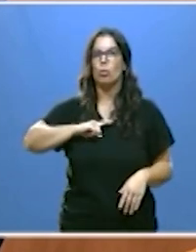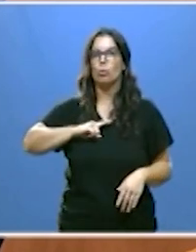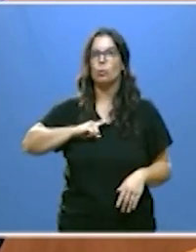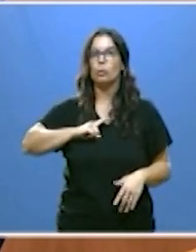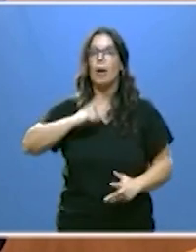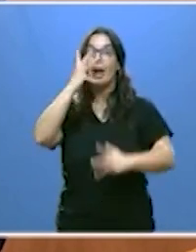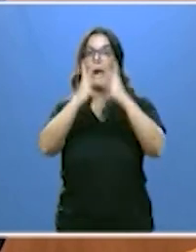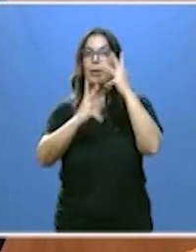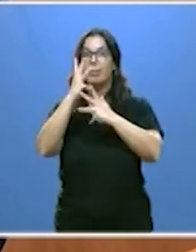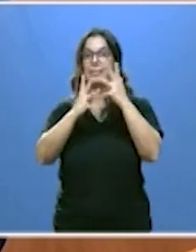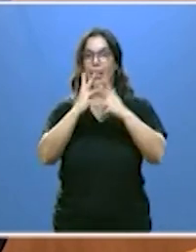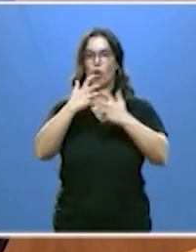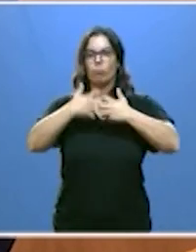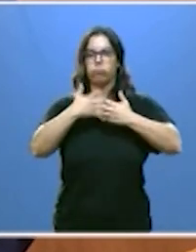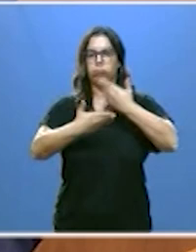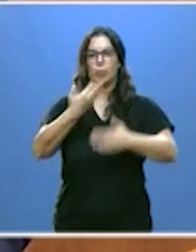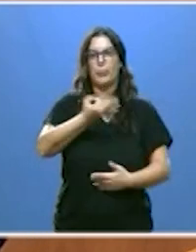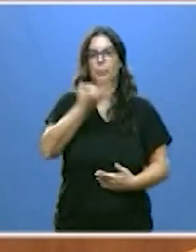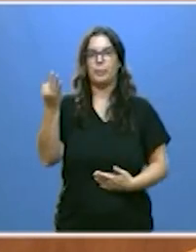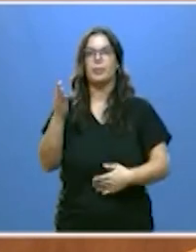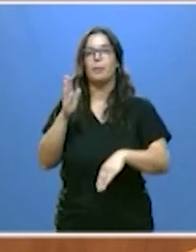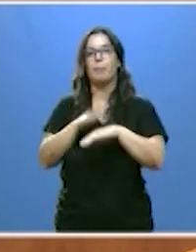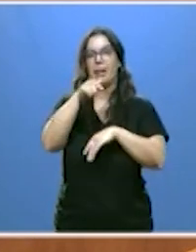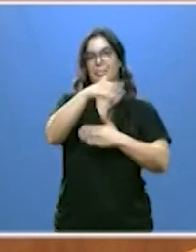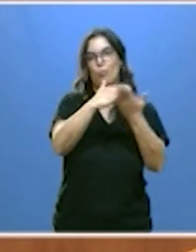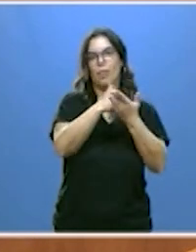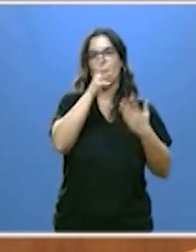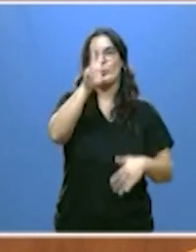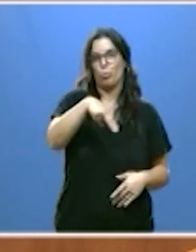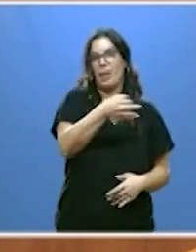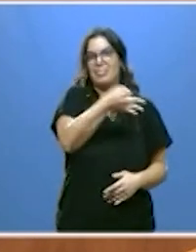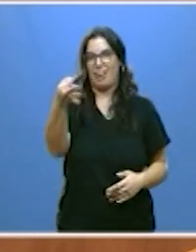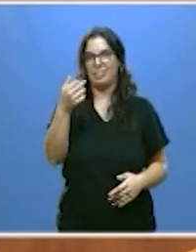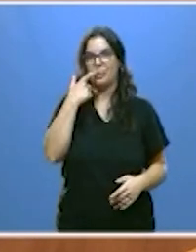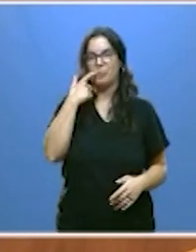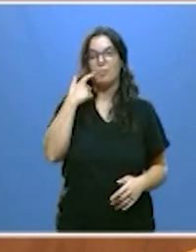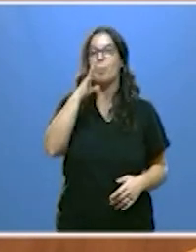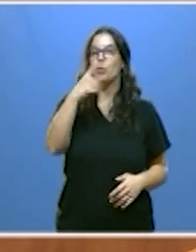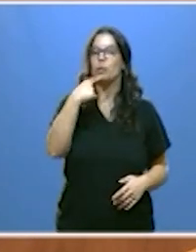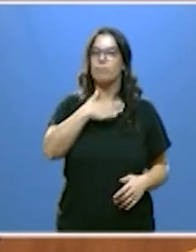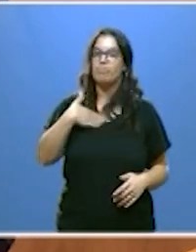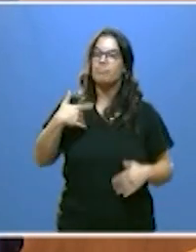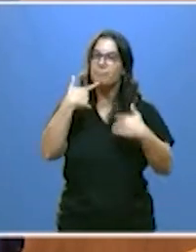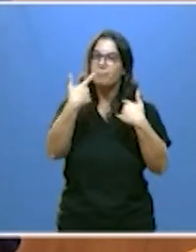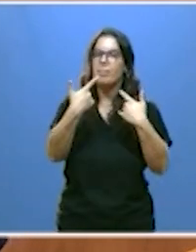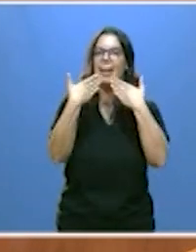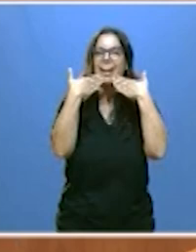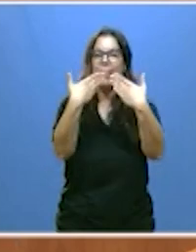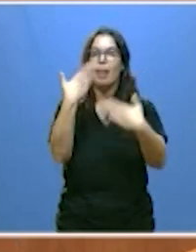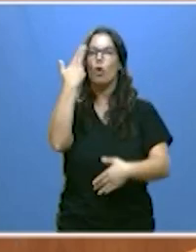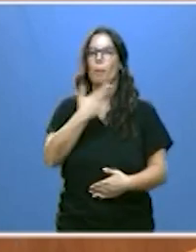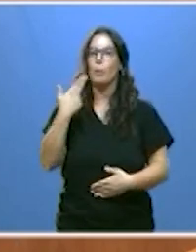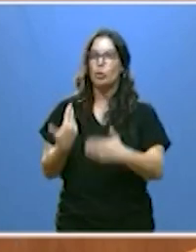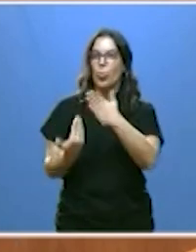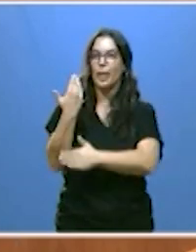administración excelente para una comunidad excelente por eso quiero agradecer el compromiso diario de